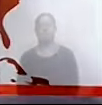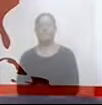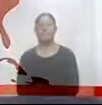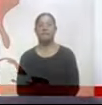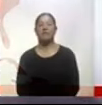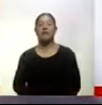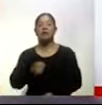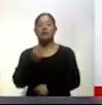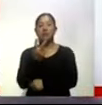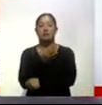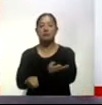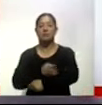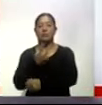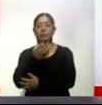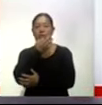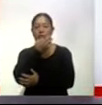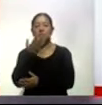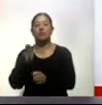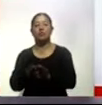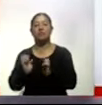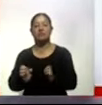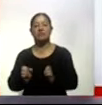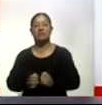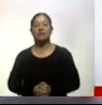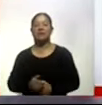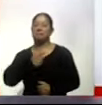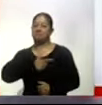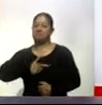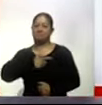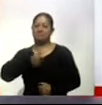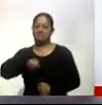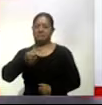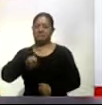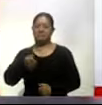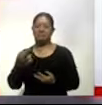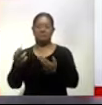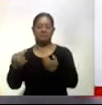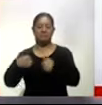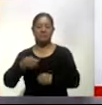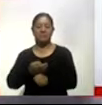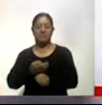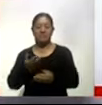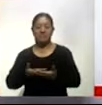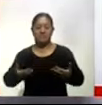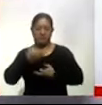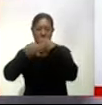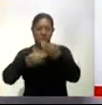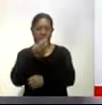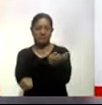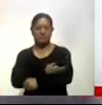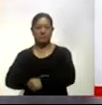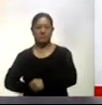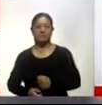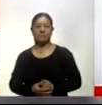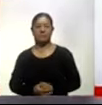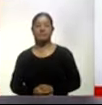Son las dos de la tarde con un minuto. ¿Qué tal? ¿Cómo está? Qué gusto saludarle, recibirle en esta la segunda emisión de Ahora Noticias.